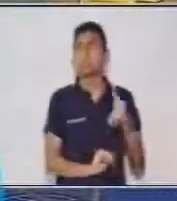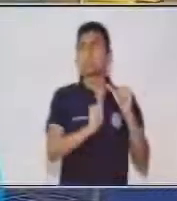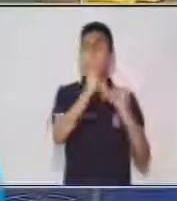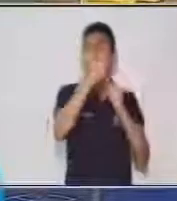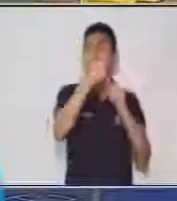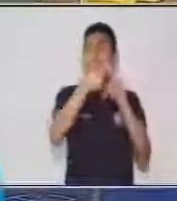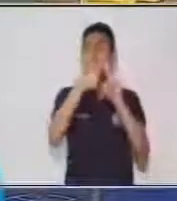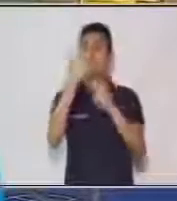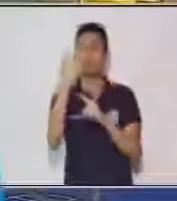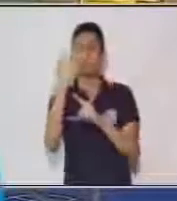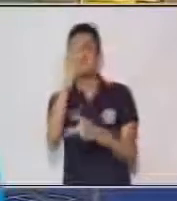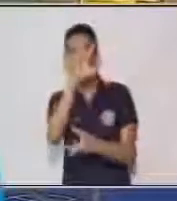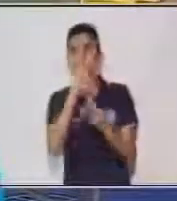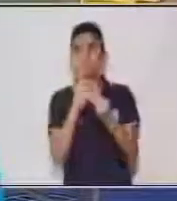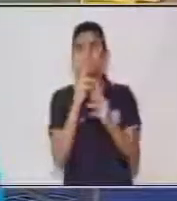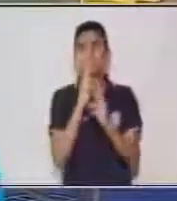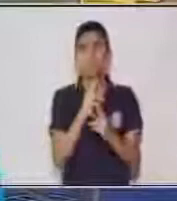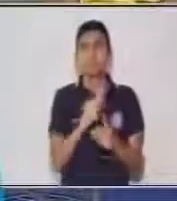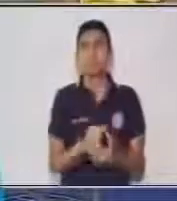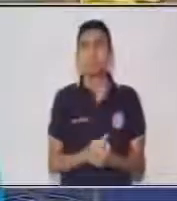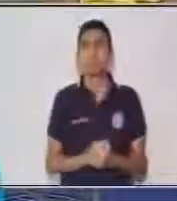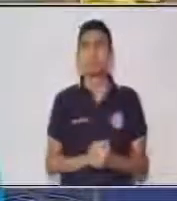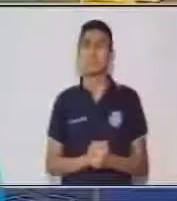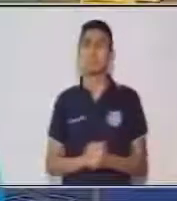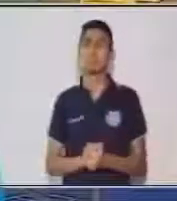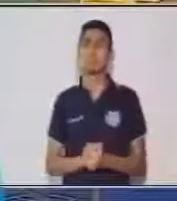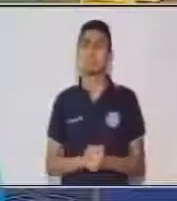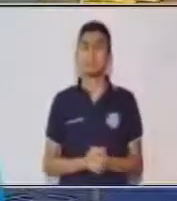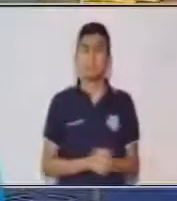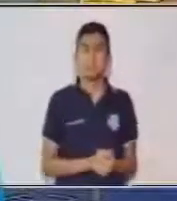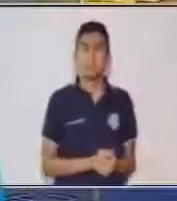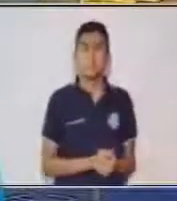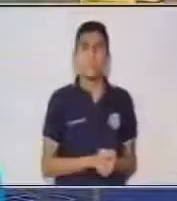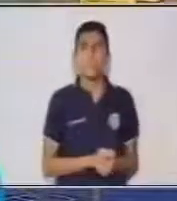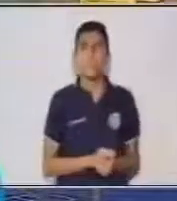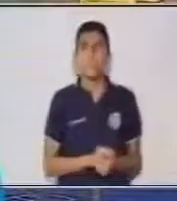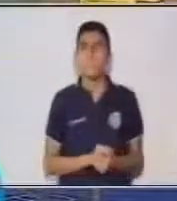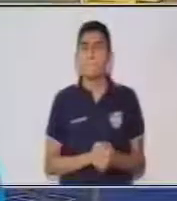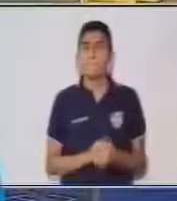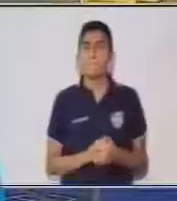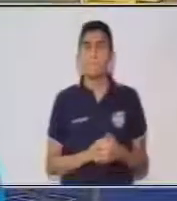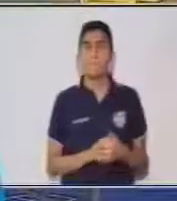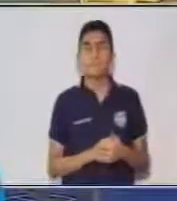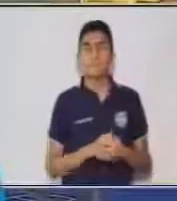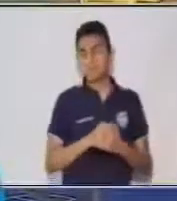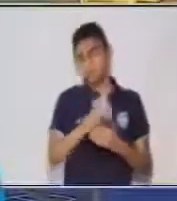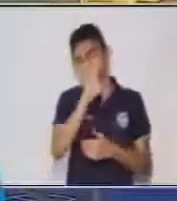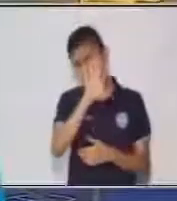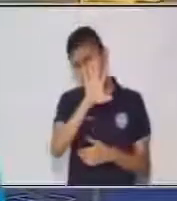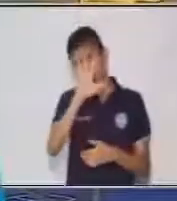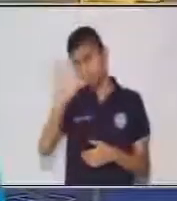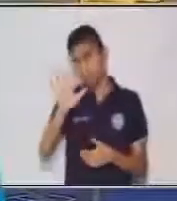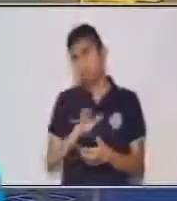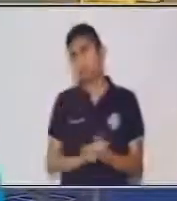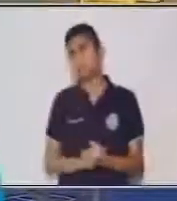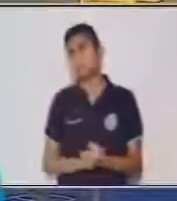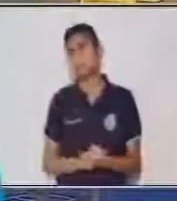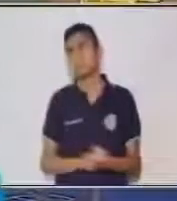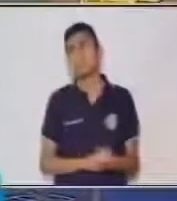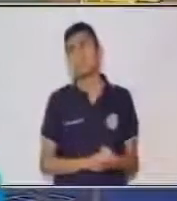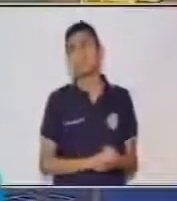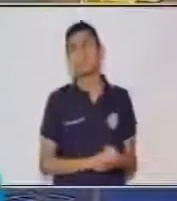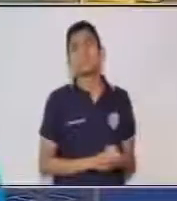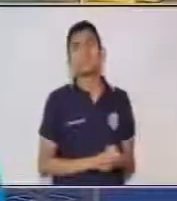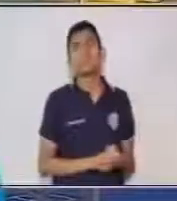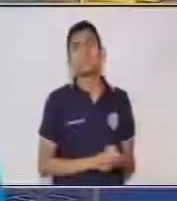tres, ¿cuánto es? Excelente, muy bien. Cuarenta y cinco. Y